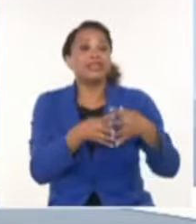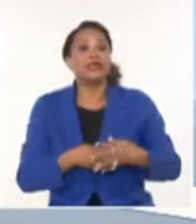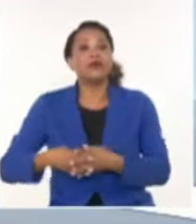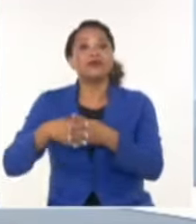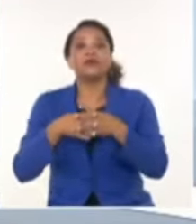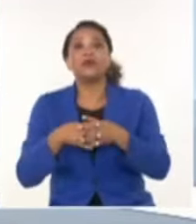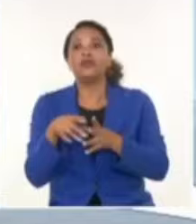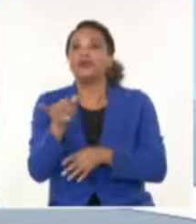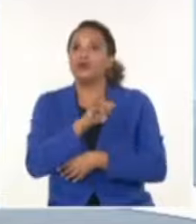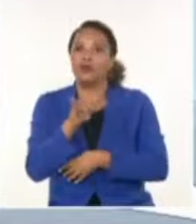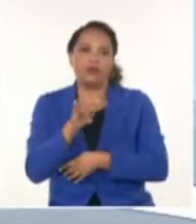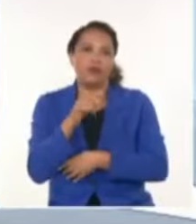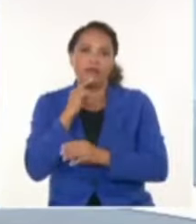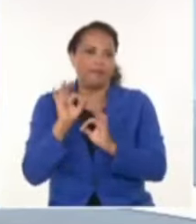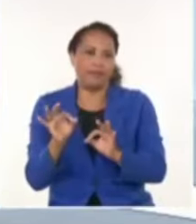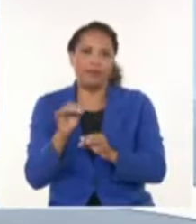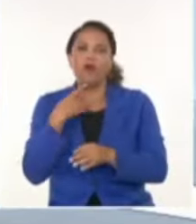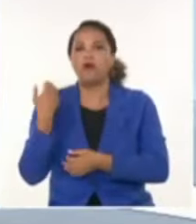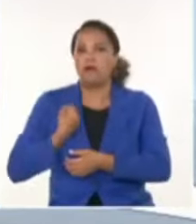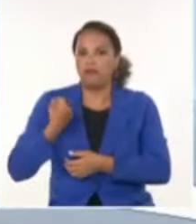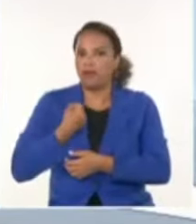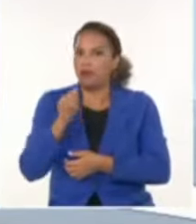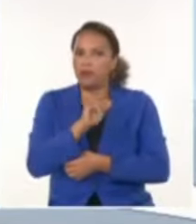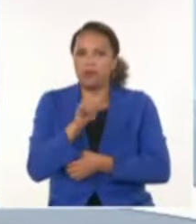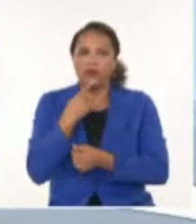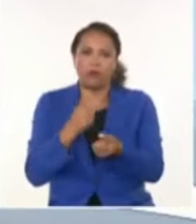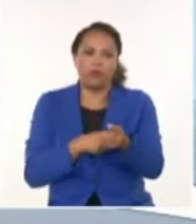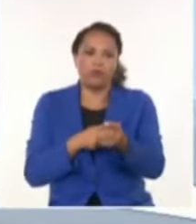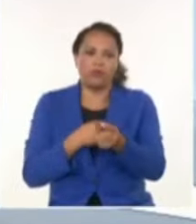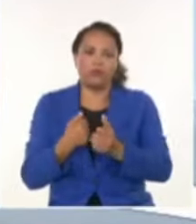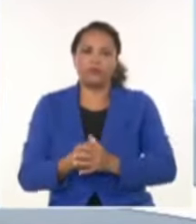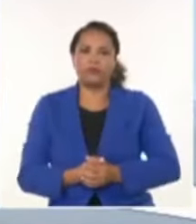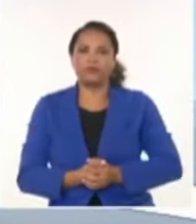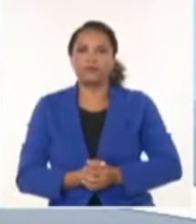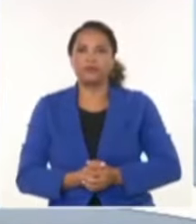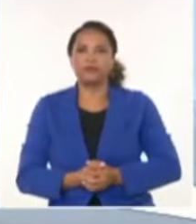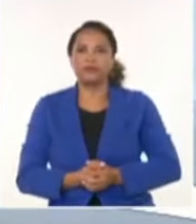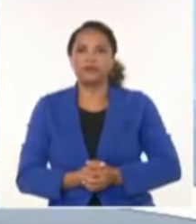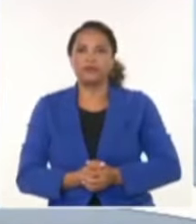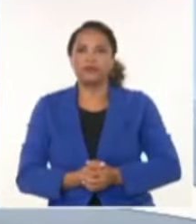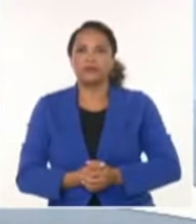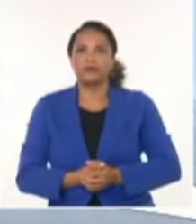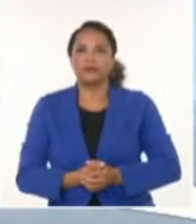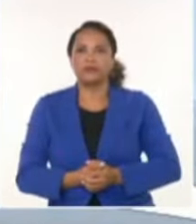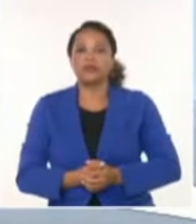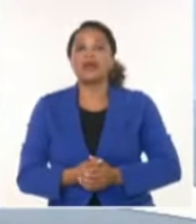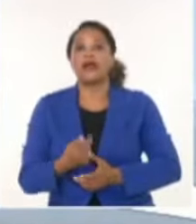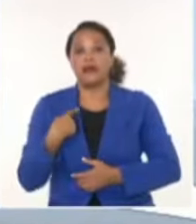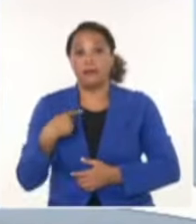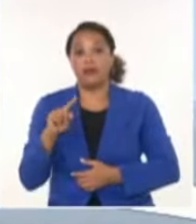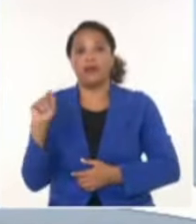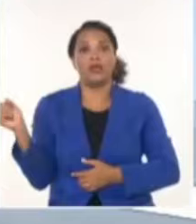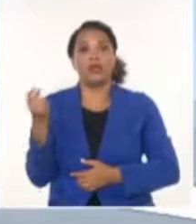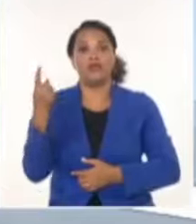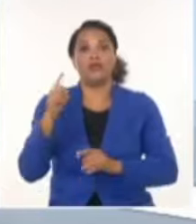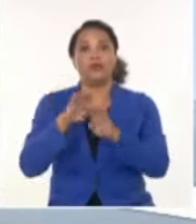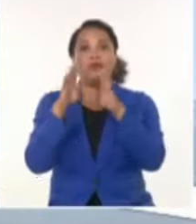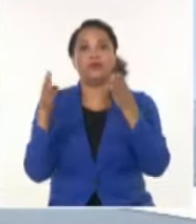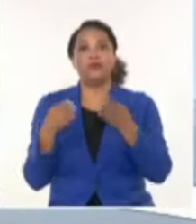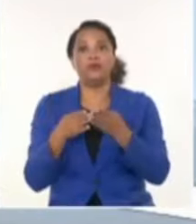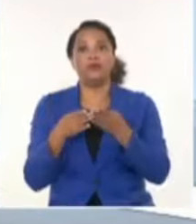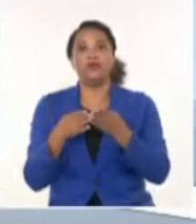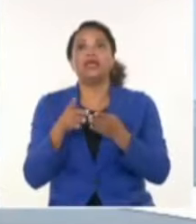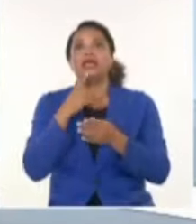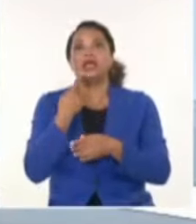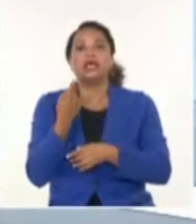cualquier otro simple mortal latinoamericano y más allá de los mares. Eso sí, es el único país del mundo donde mundo y medio